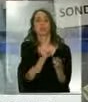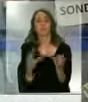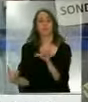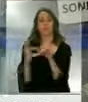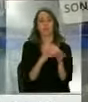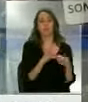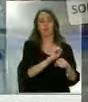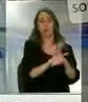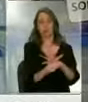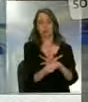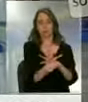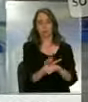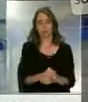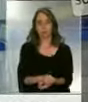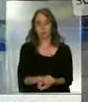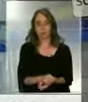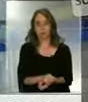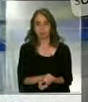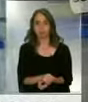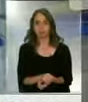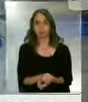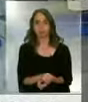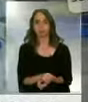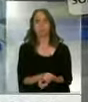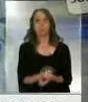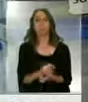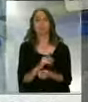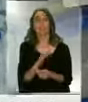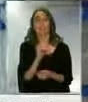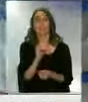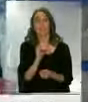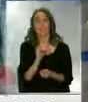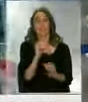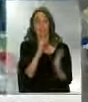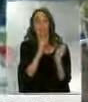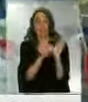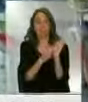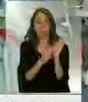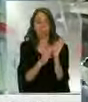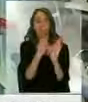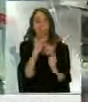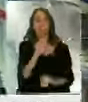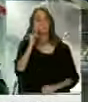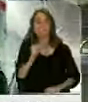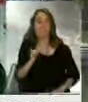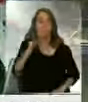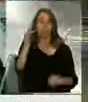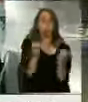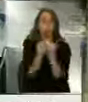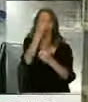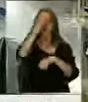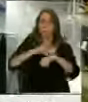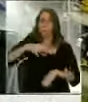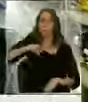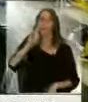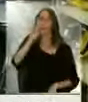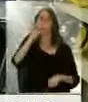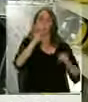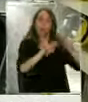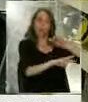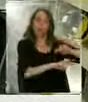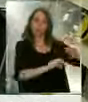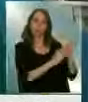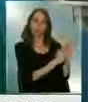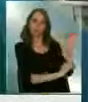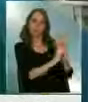por COVID. Y cualquier afirmación en tal sentido debe estar basada en estudios científicos